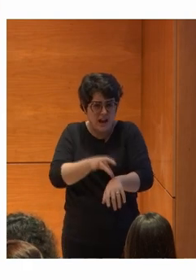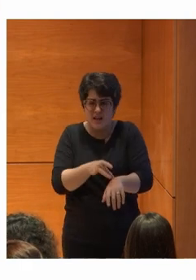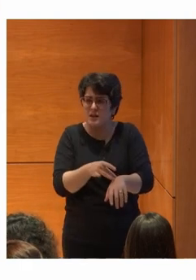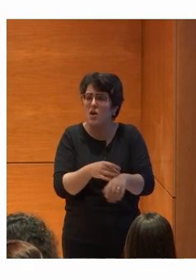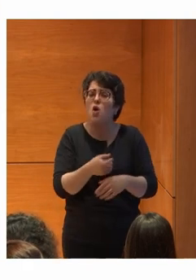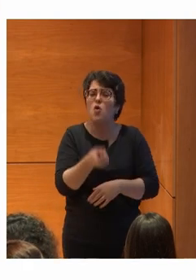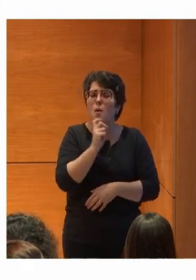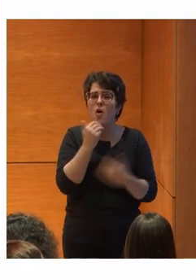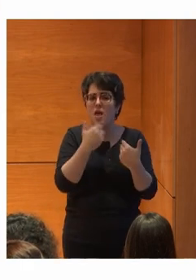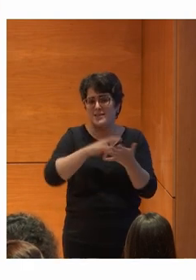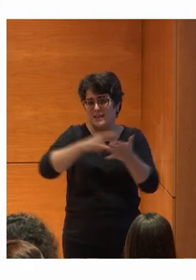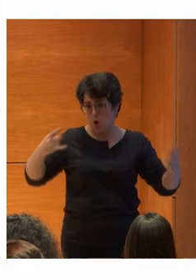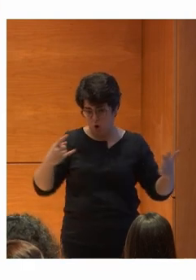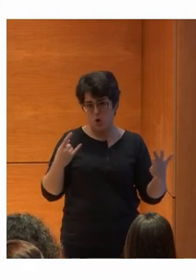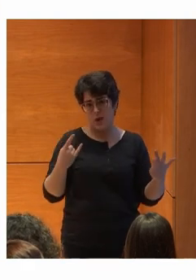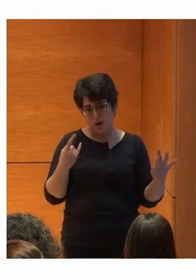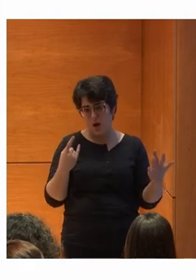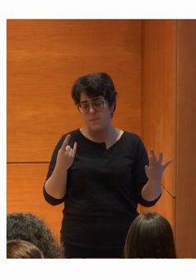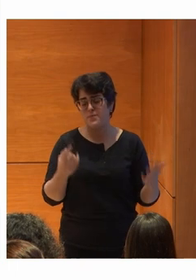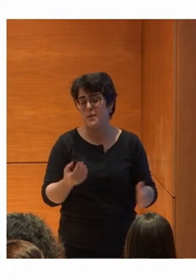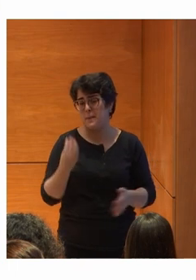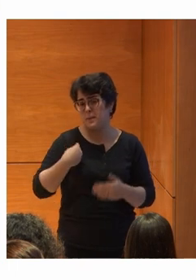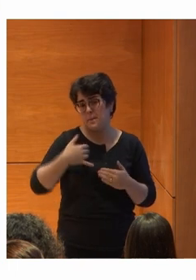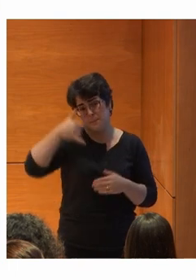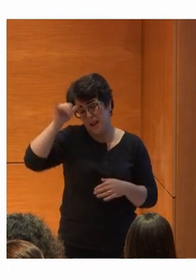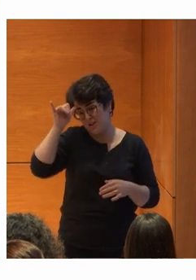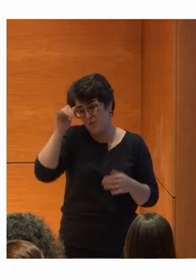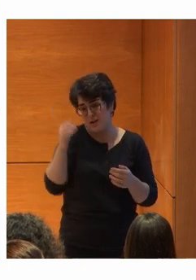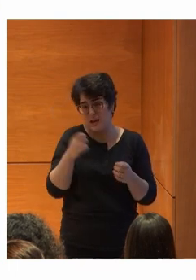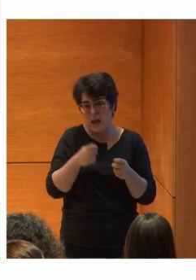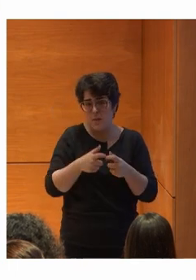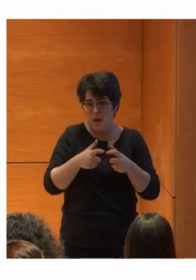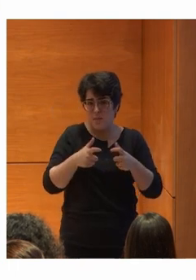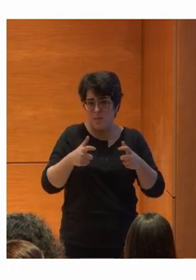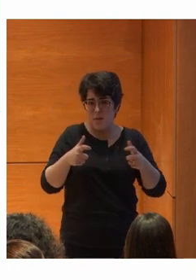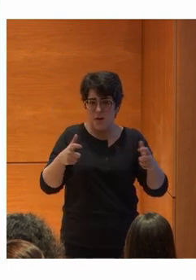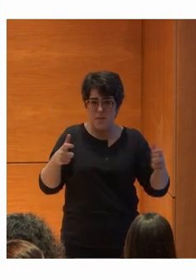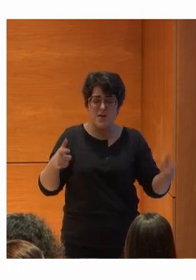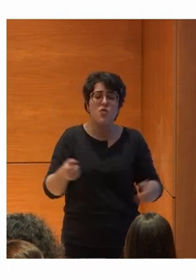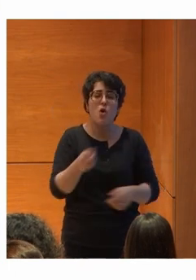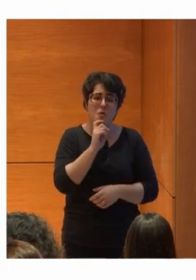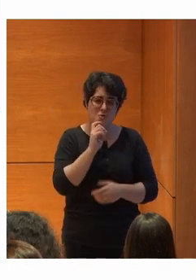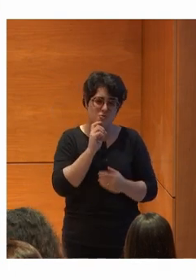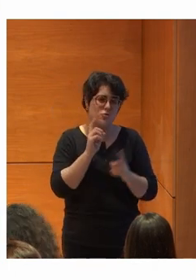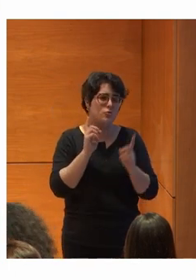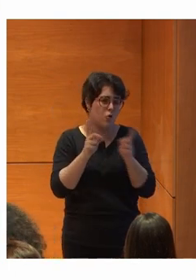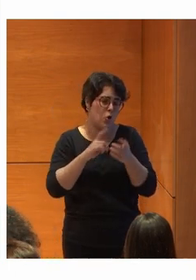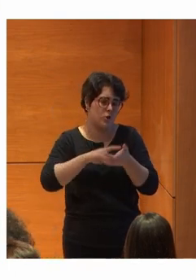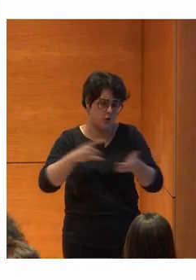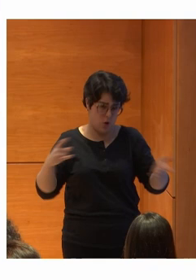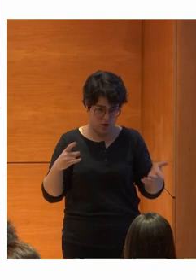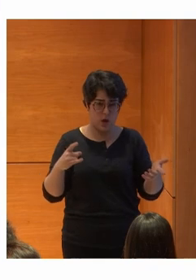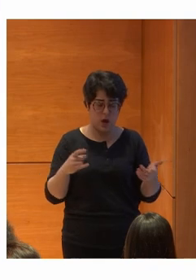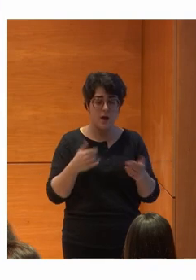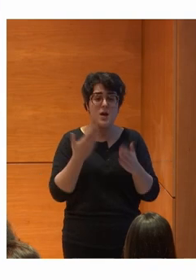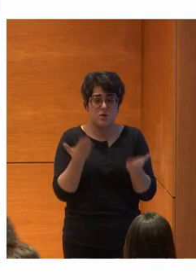A través de la tecnología Y por desgracia Cada vez más Únicamente A través de la tecnología Entonces Esta